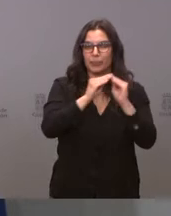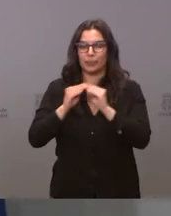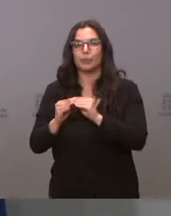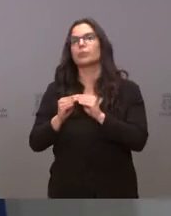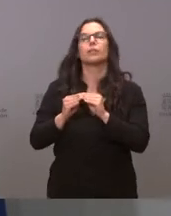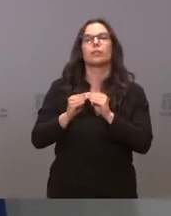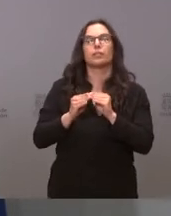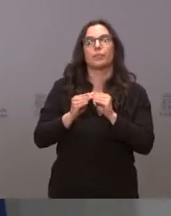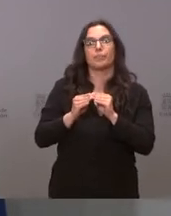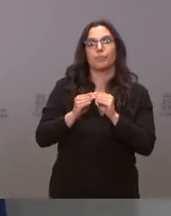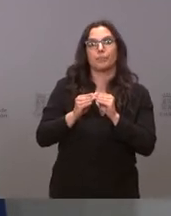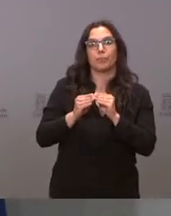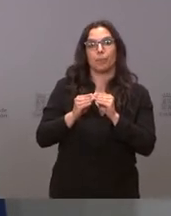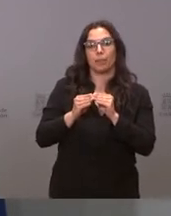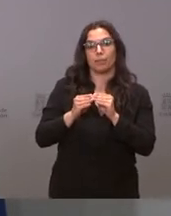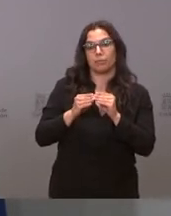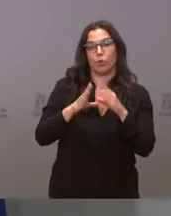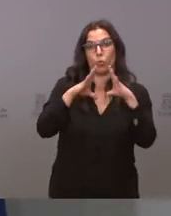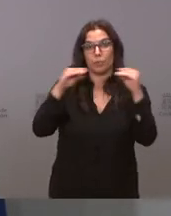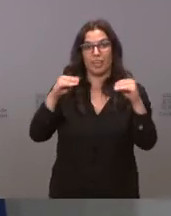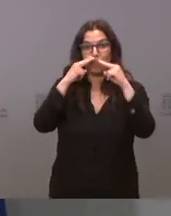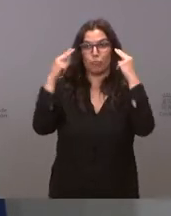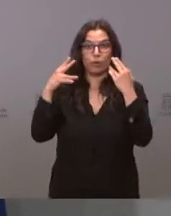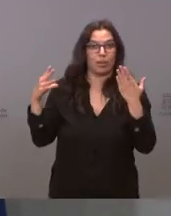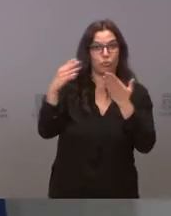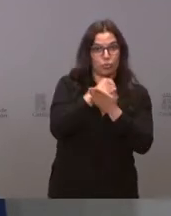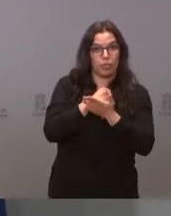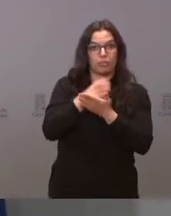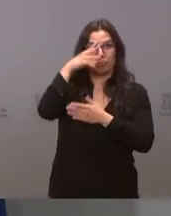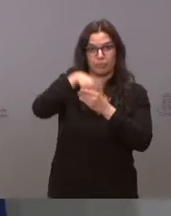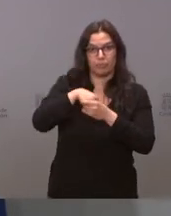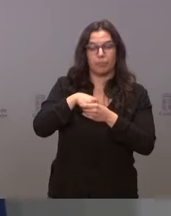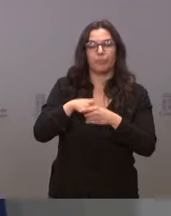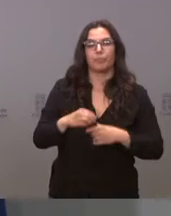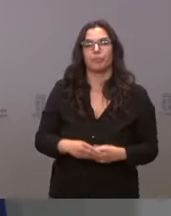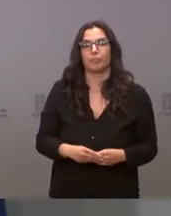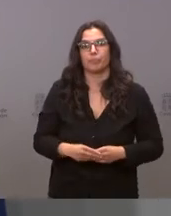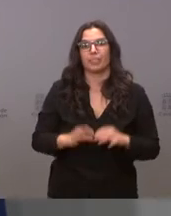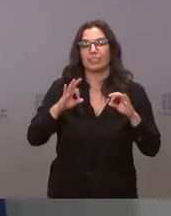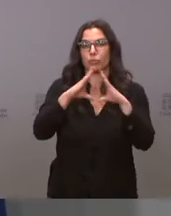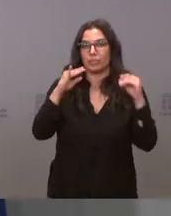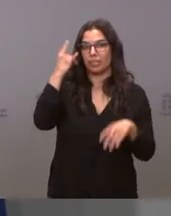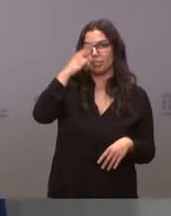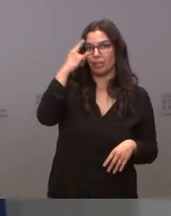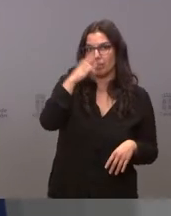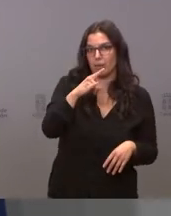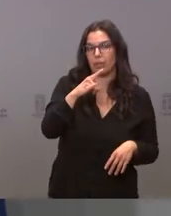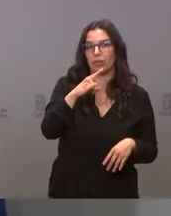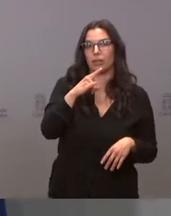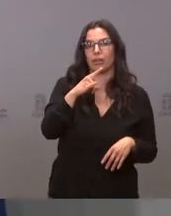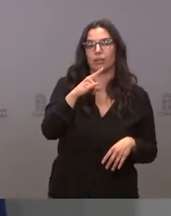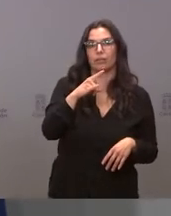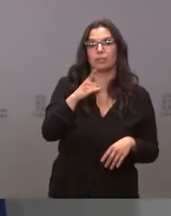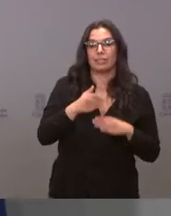preinscripción en todas las universidades públicas de la comunidad está radicada en la Universidad de Salamanca pero gestiona la